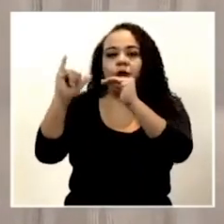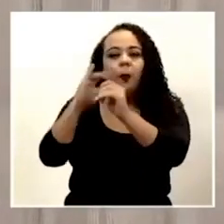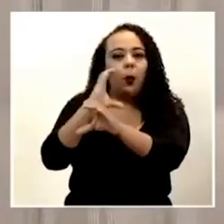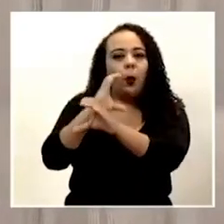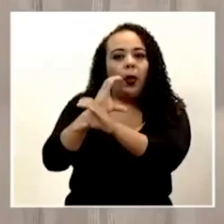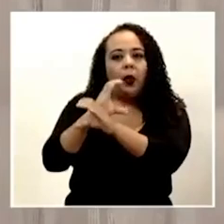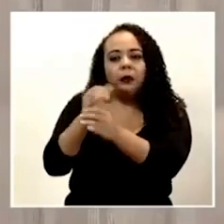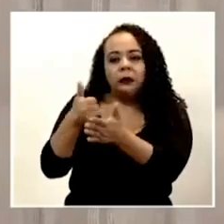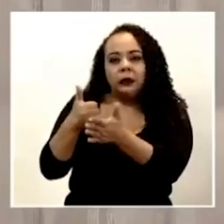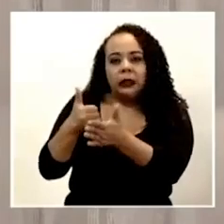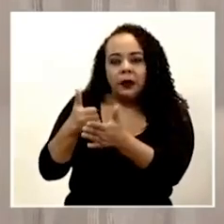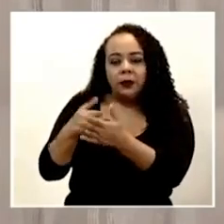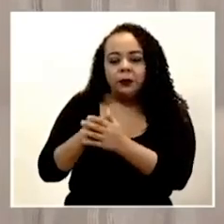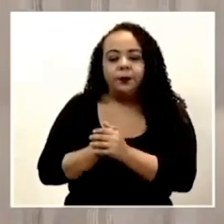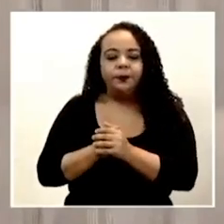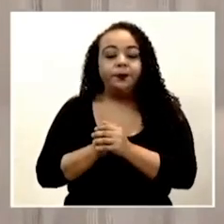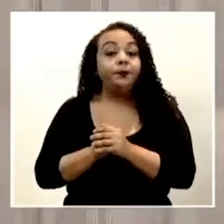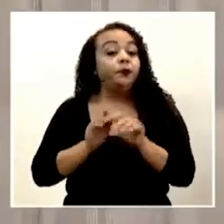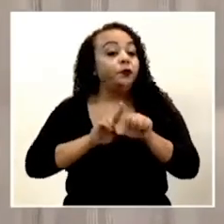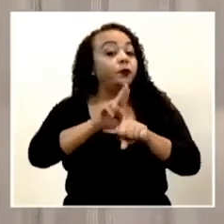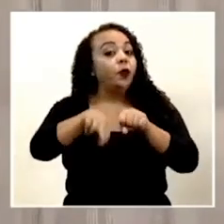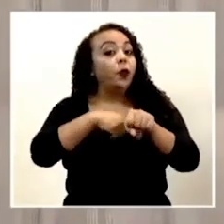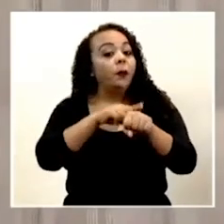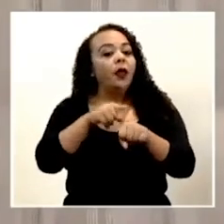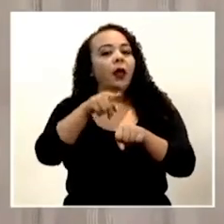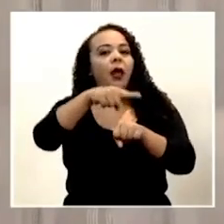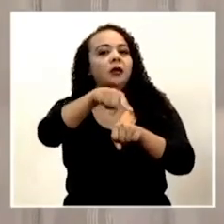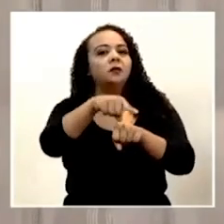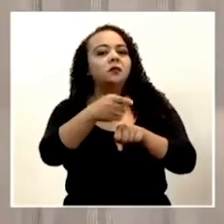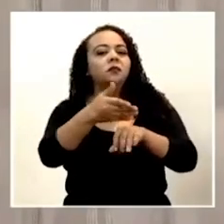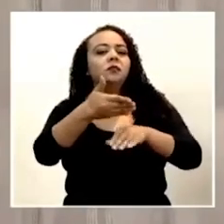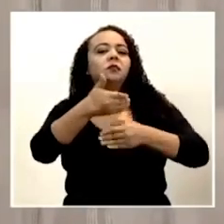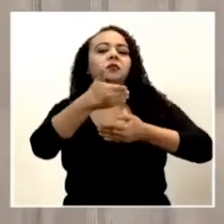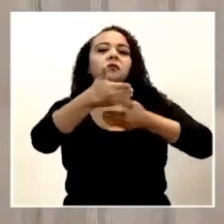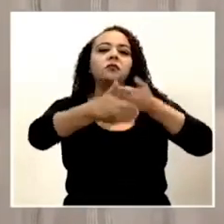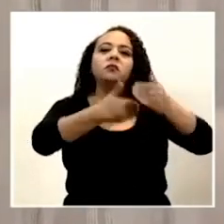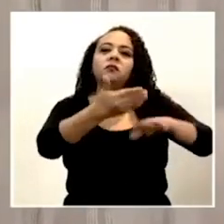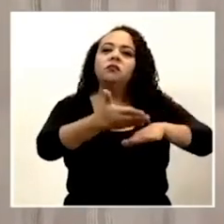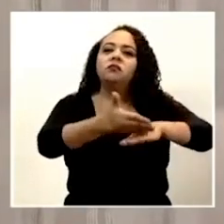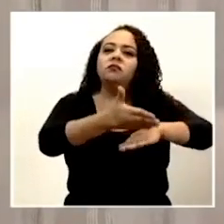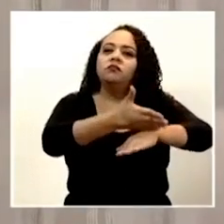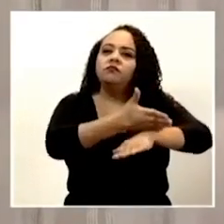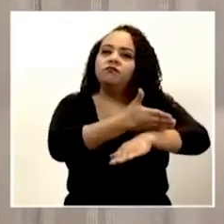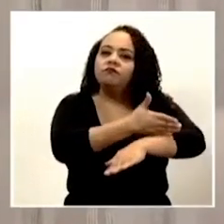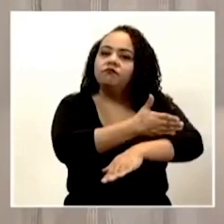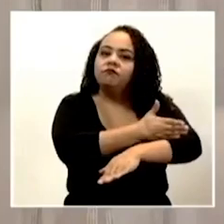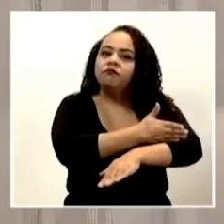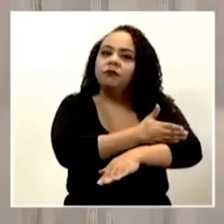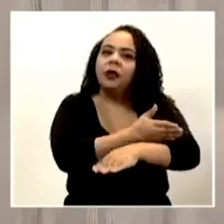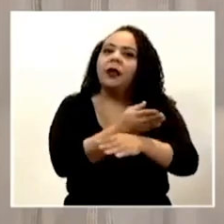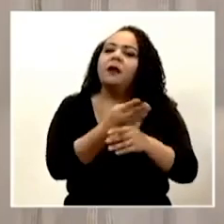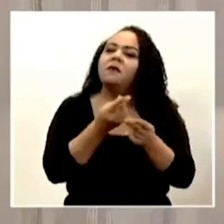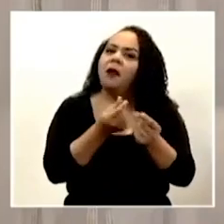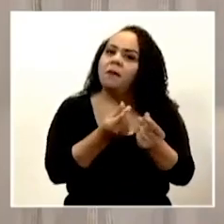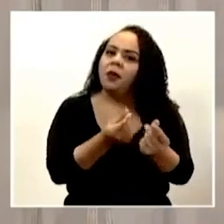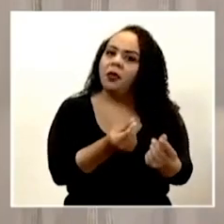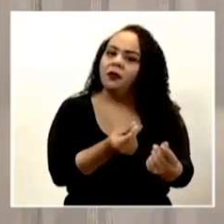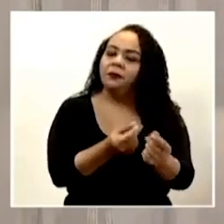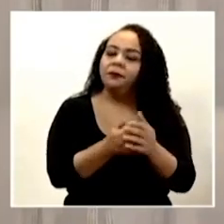intensivos. Normalmente, ellos evolucionan, eh, relativamente, eh, rápido,